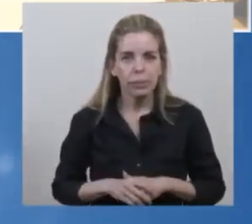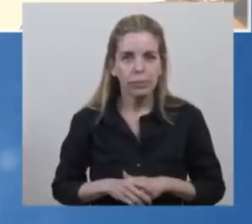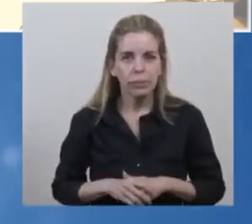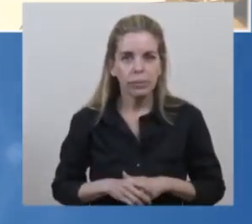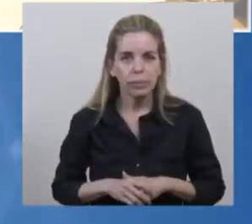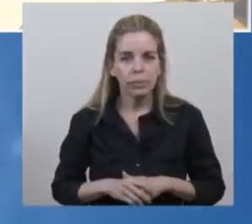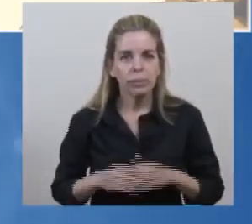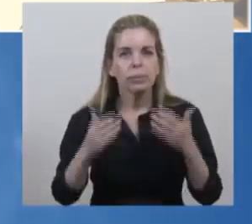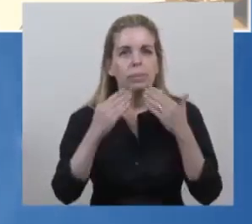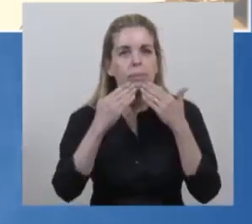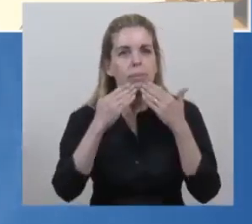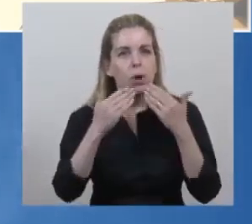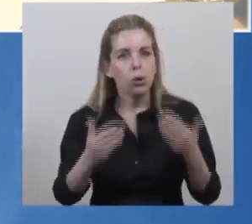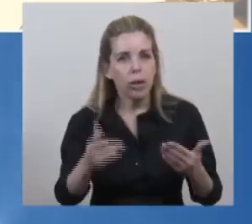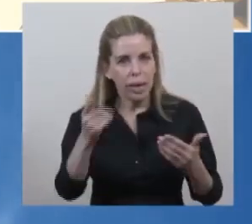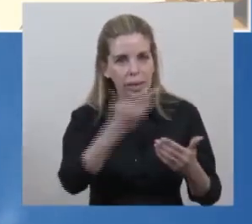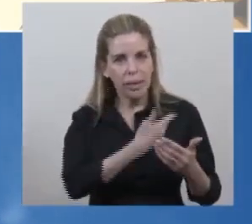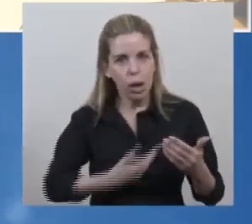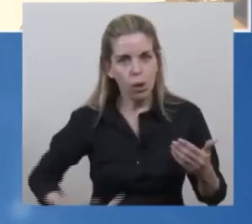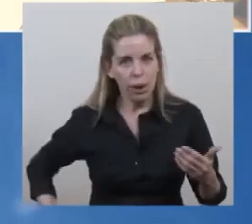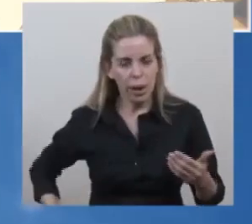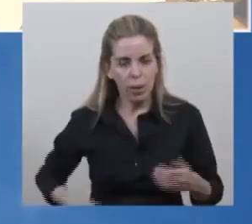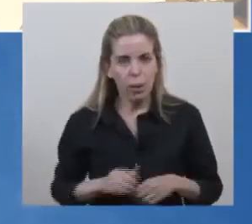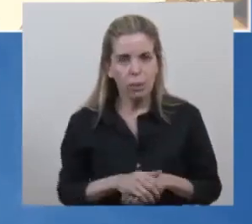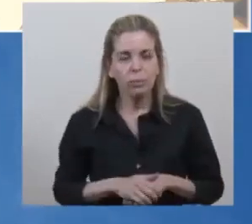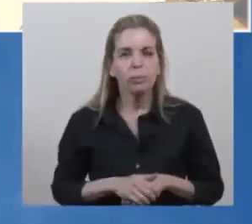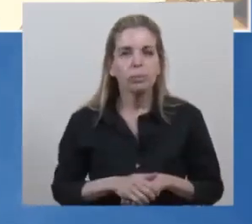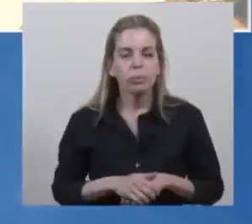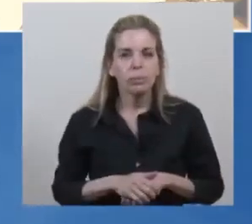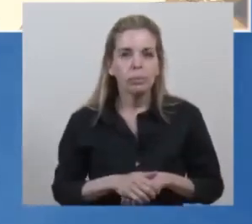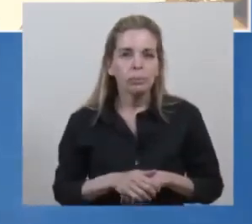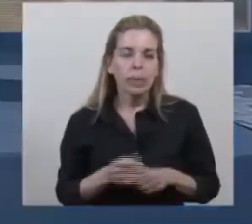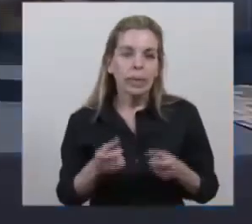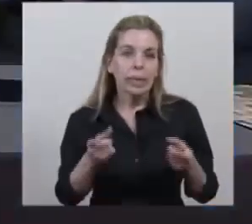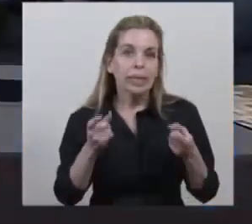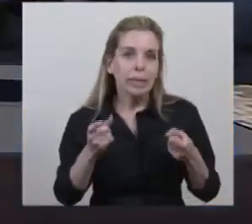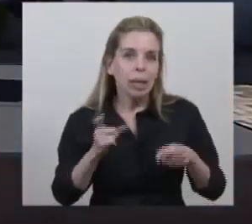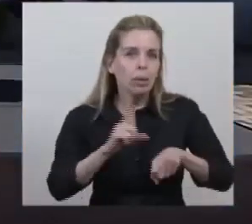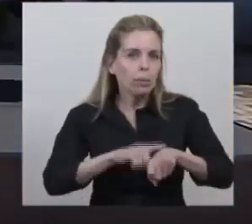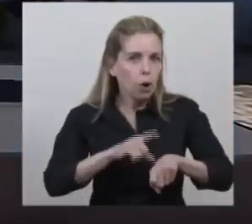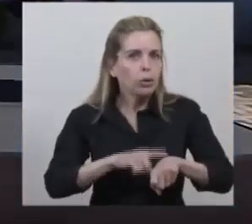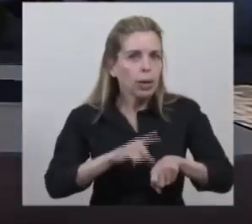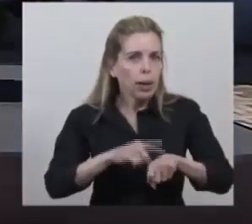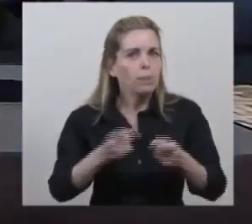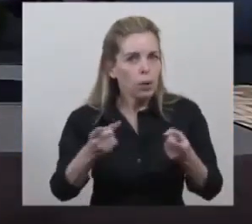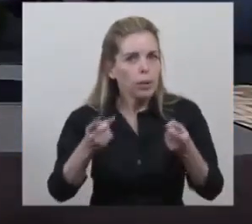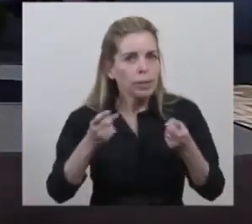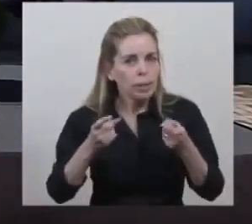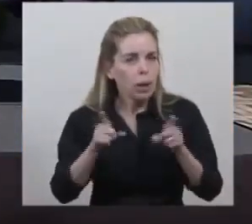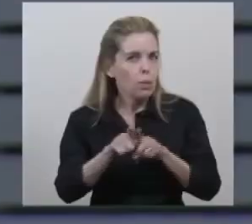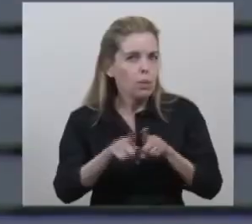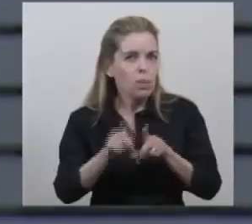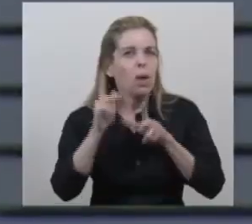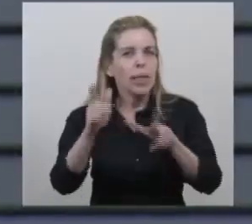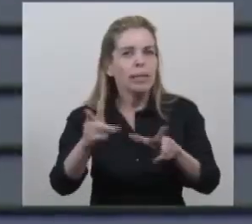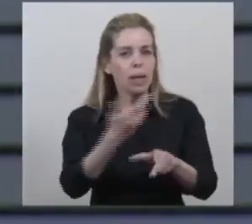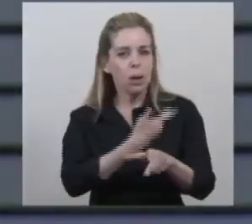Muchas gracias, señor gobernador. Necesitábamos tiempo, necesitábamos, decía el presidente,